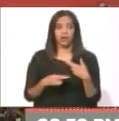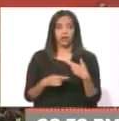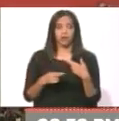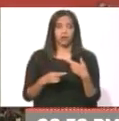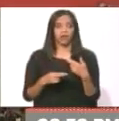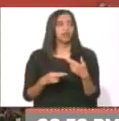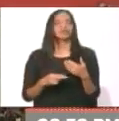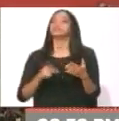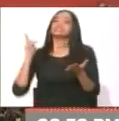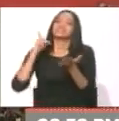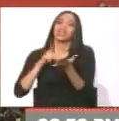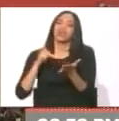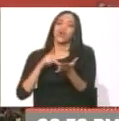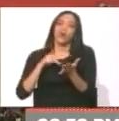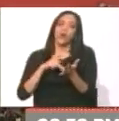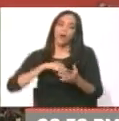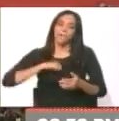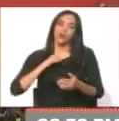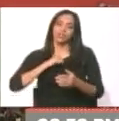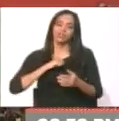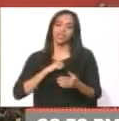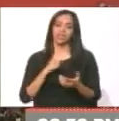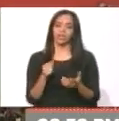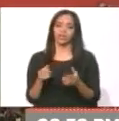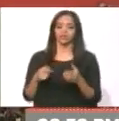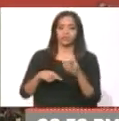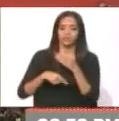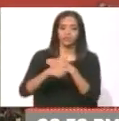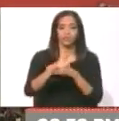llevó al Sevin, a donde estaba la otra parte, Gladys.